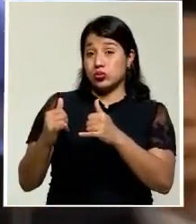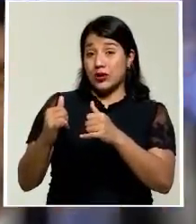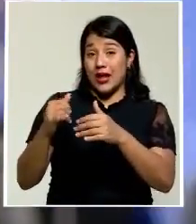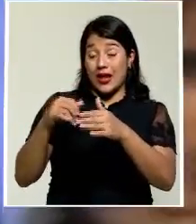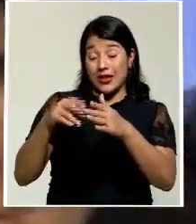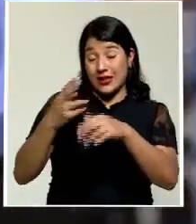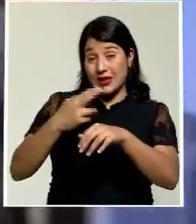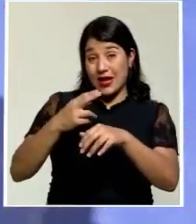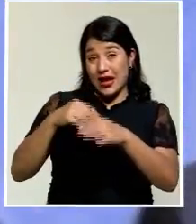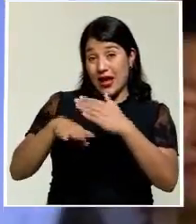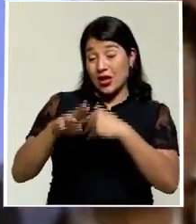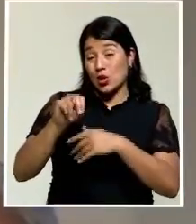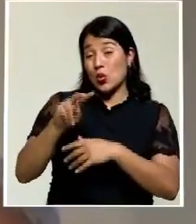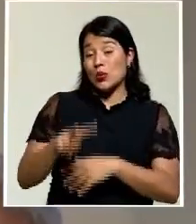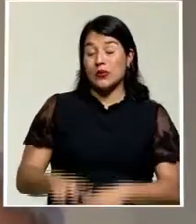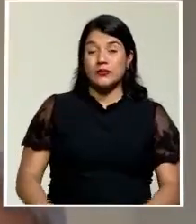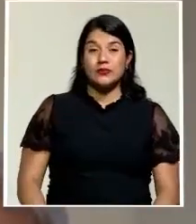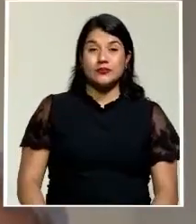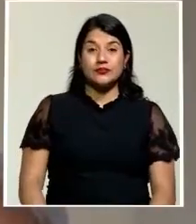en noviembre.